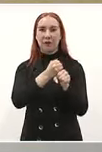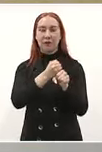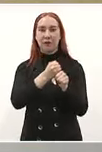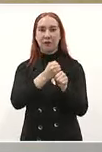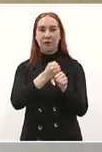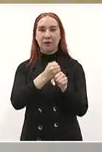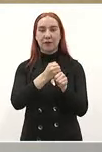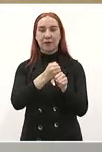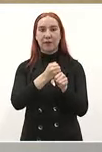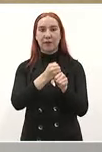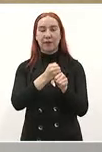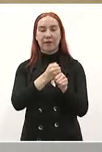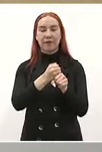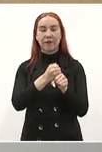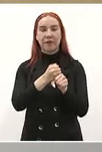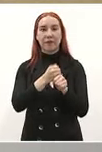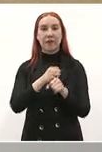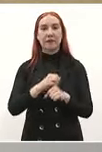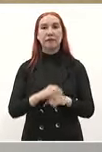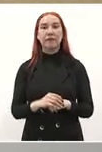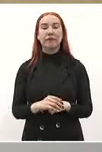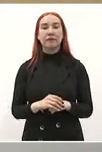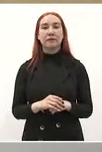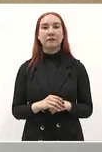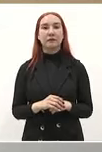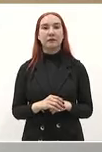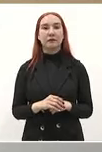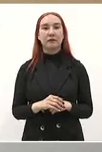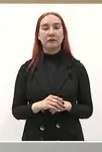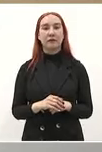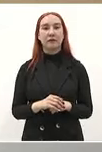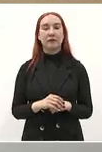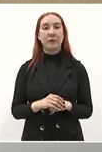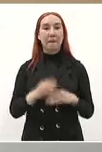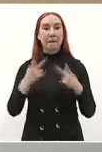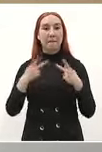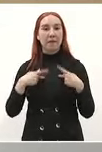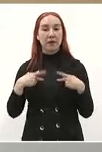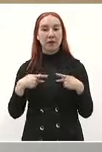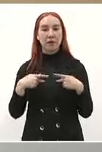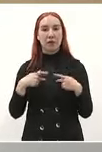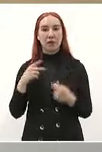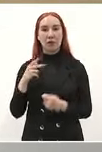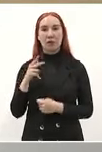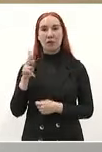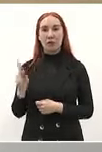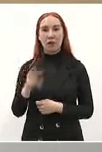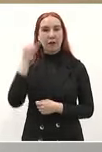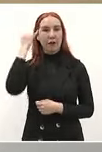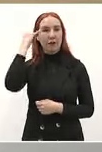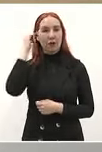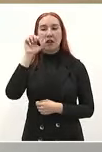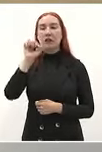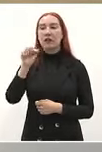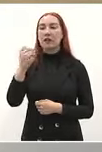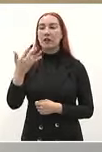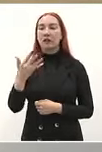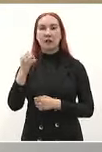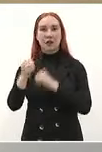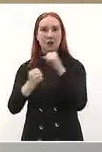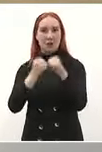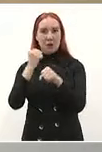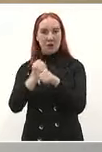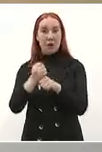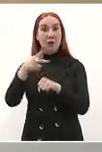65 años para población indígena y ahora va a ser como ya